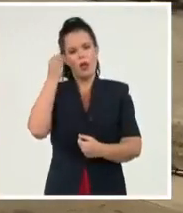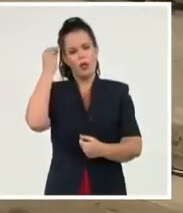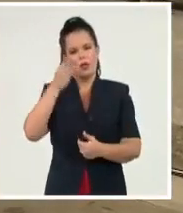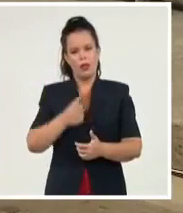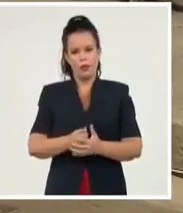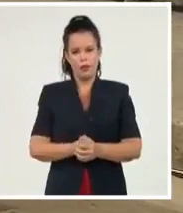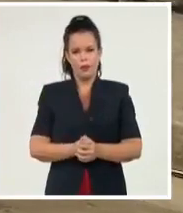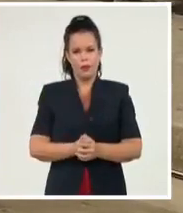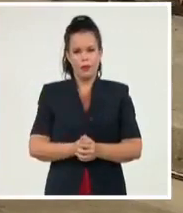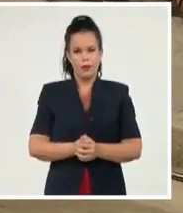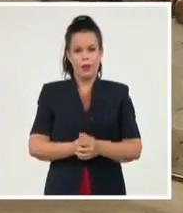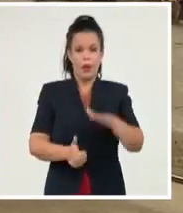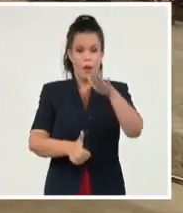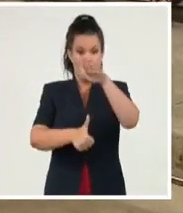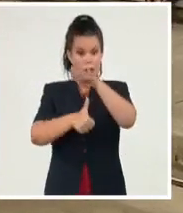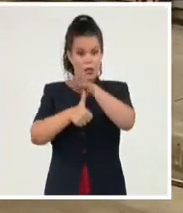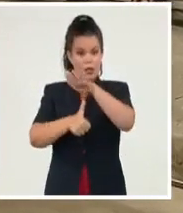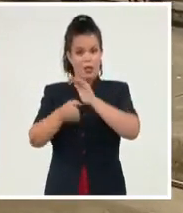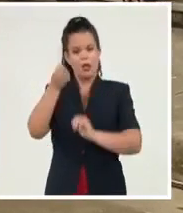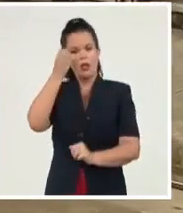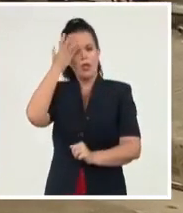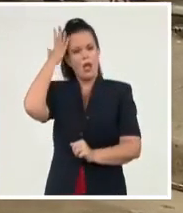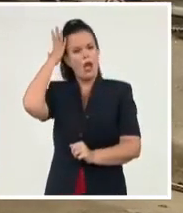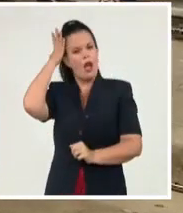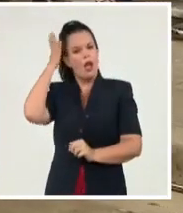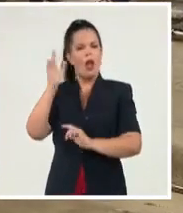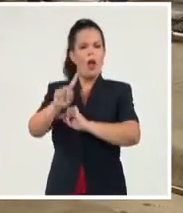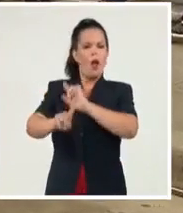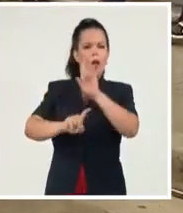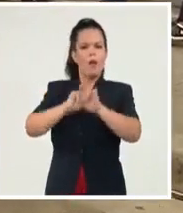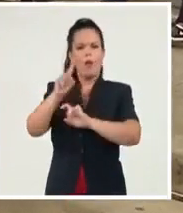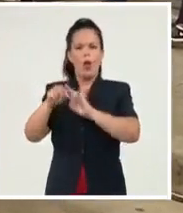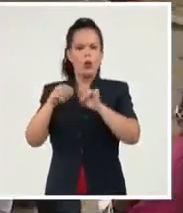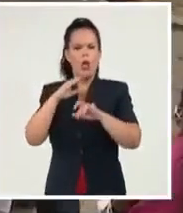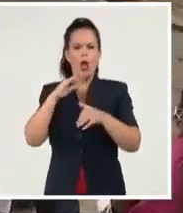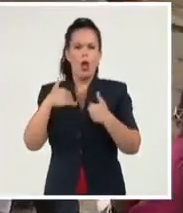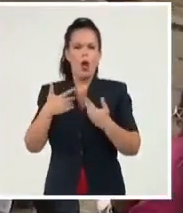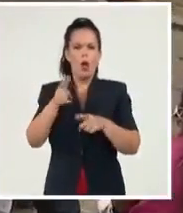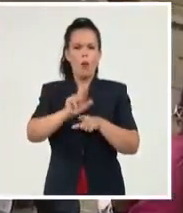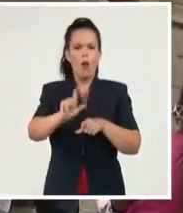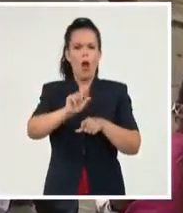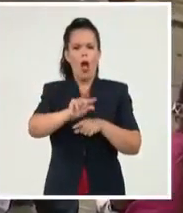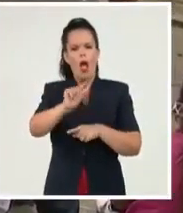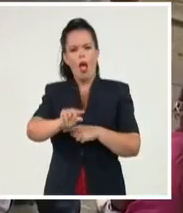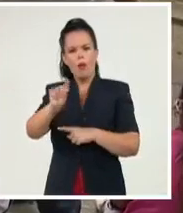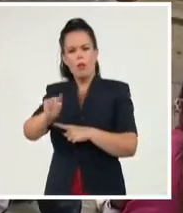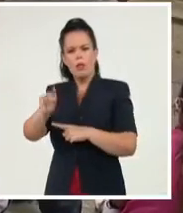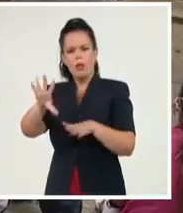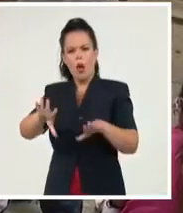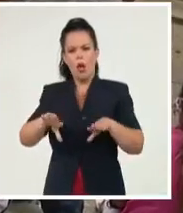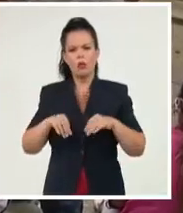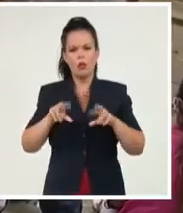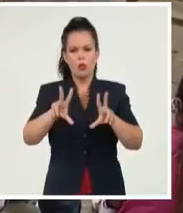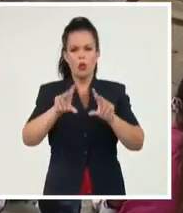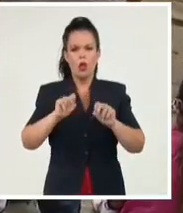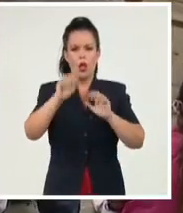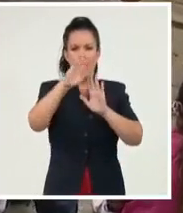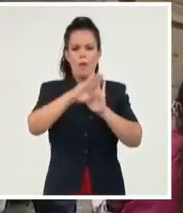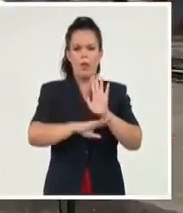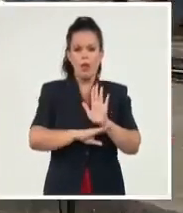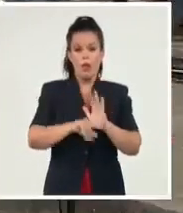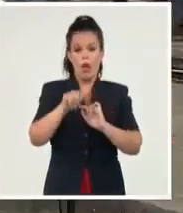Canel se interesó por saber cómo han sido acogidas por los campesinos las nuevas medidas para el sector agropecuario,